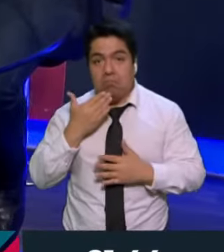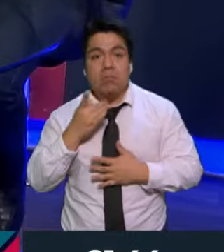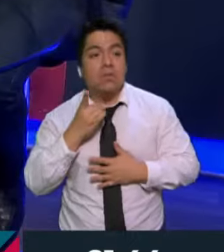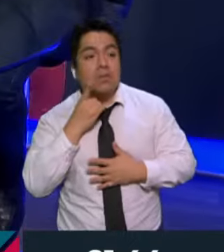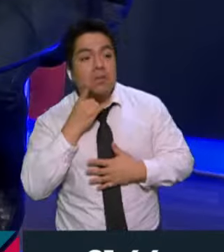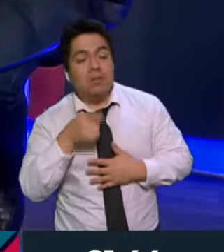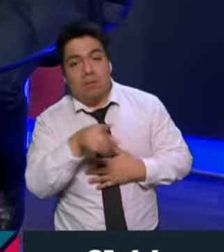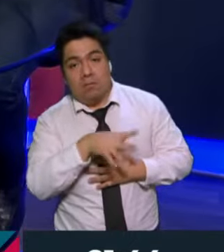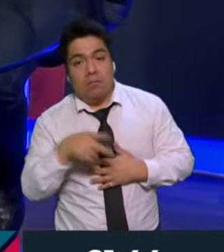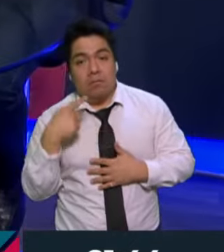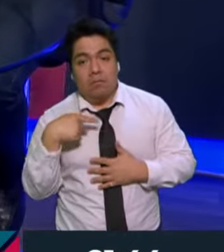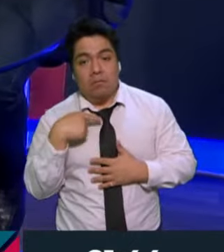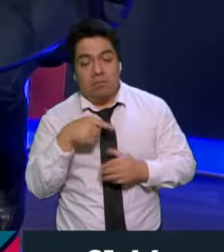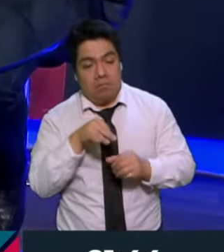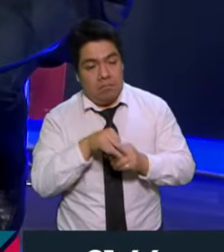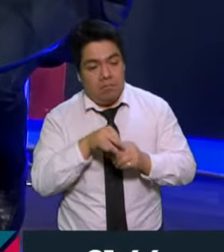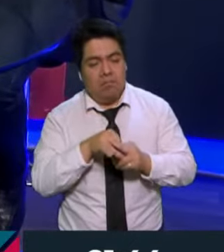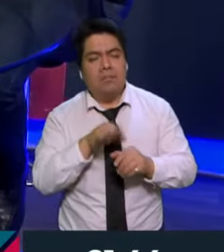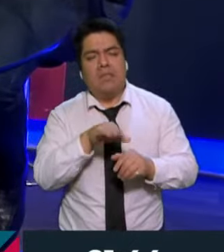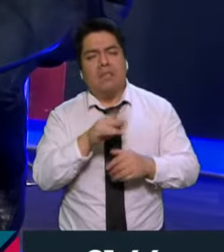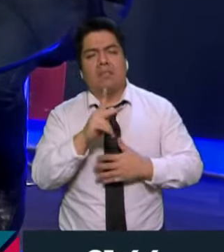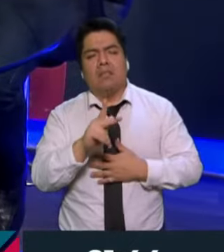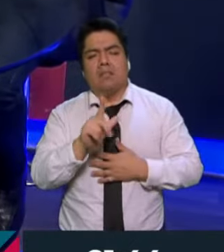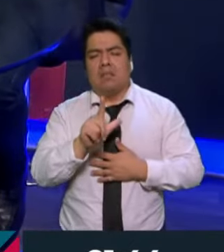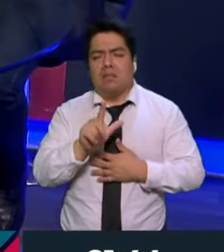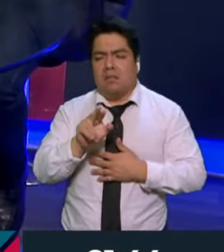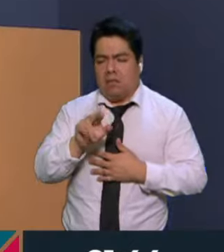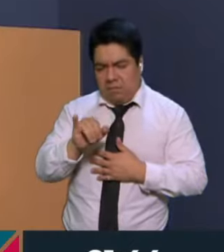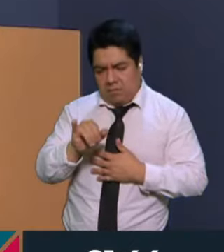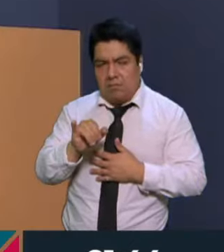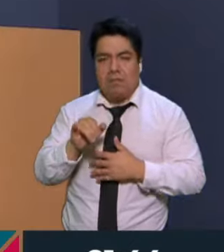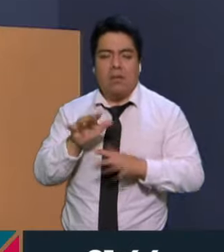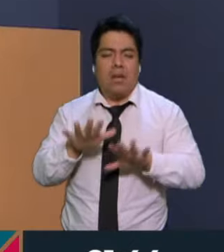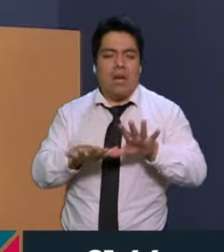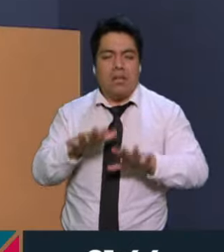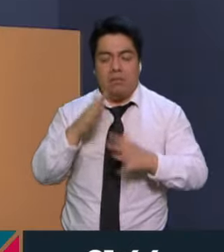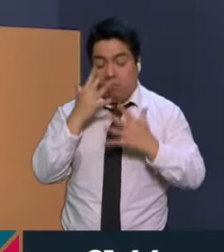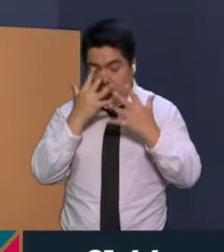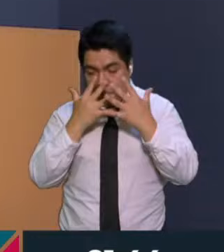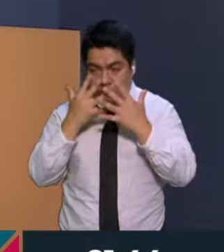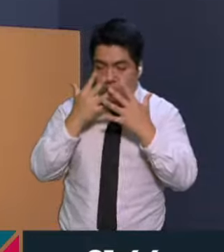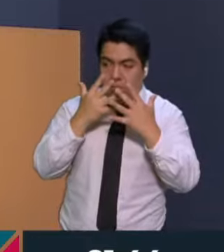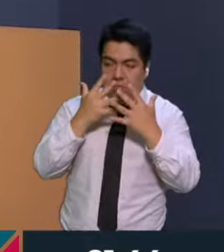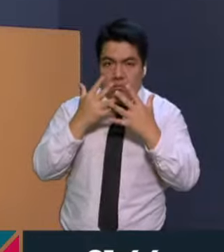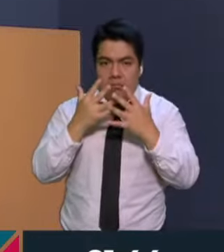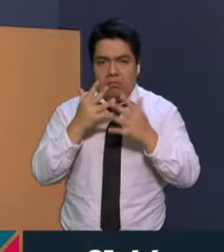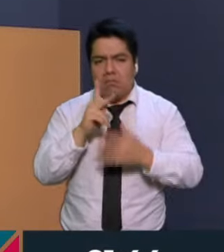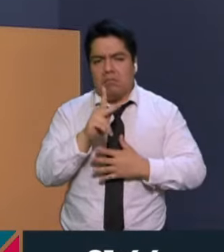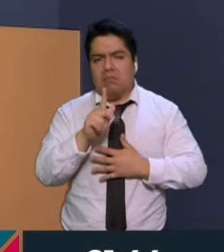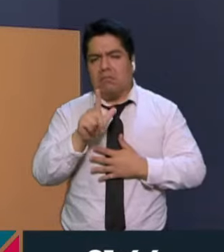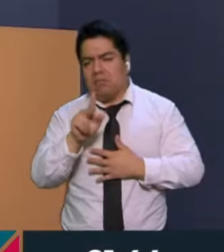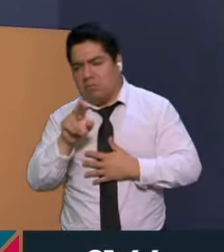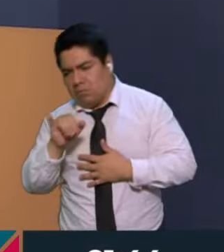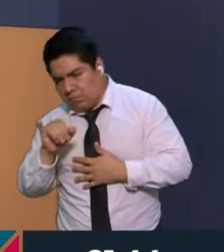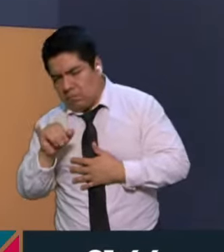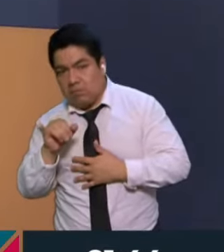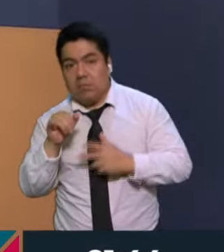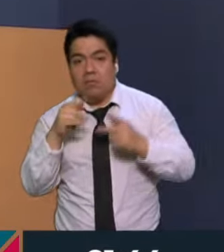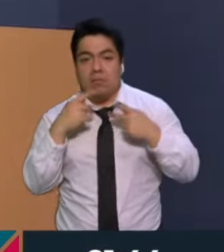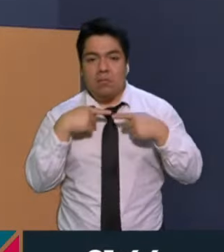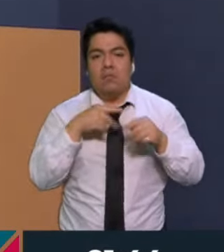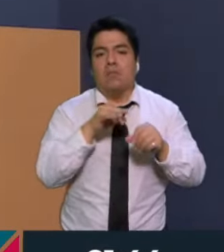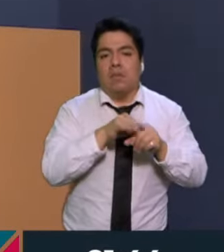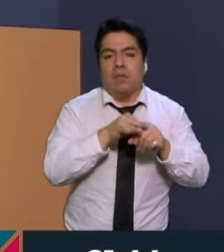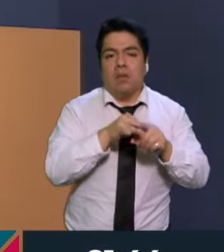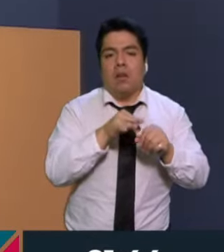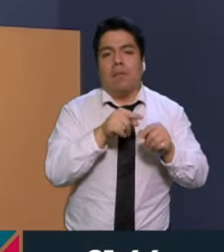como la gente votó. Y sobre el tema de los plurinominales, porque de repente hay confusión en la ciudadanía. Los plurinominales los vota la gente cuando vota